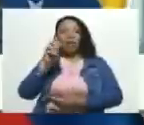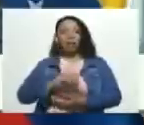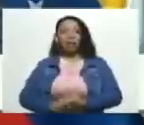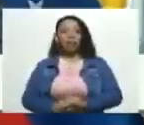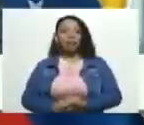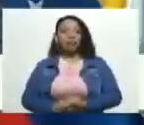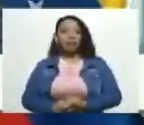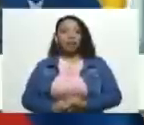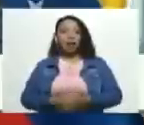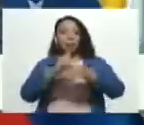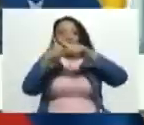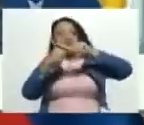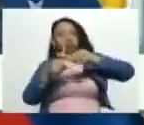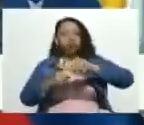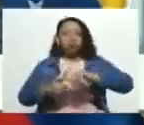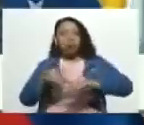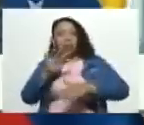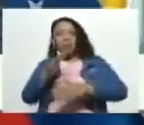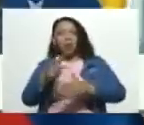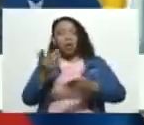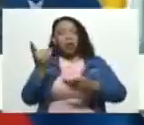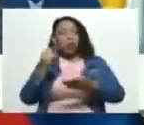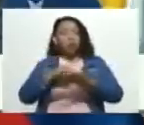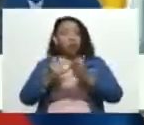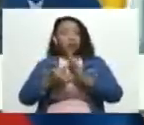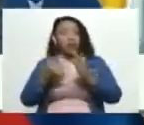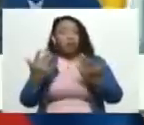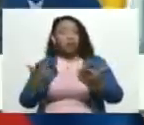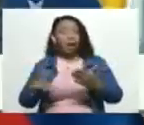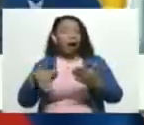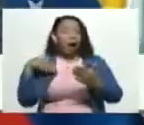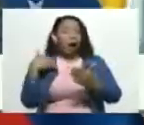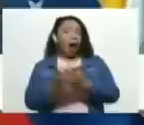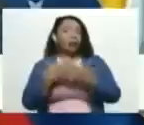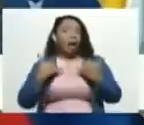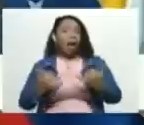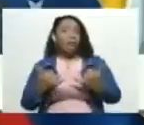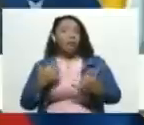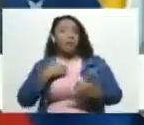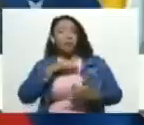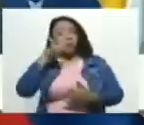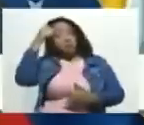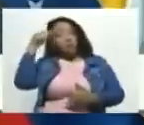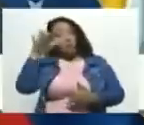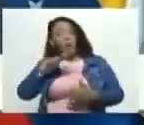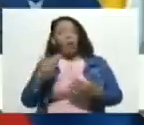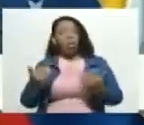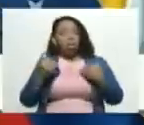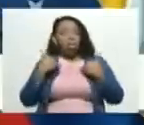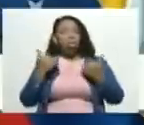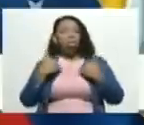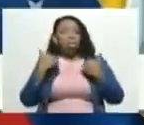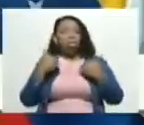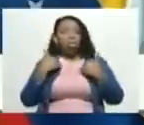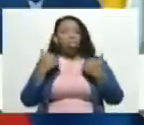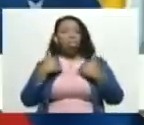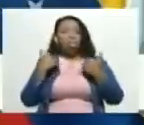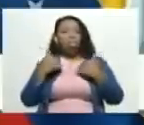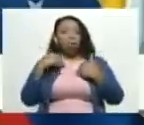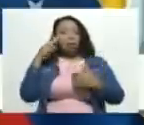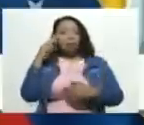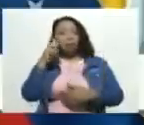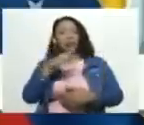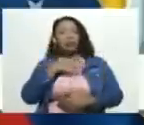Calculemos lo que eso ha significado para nuestro pueblo que se ha visto